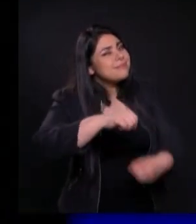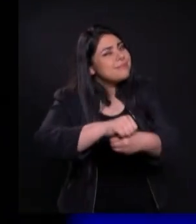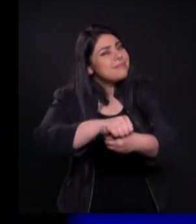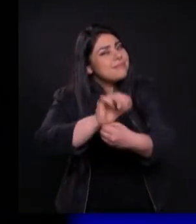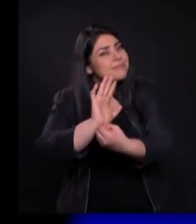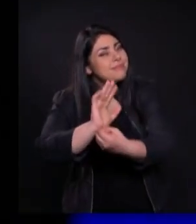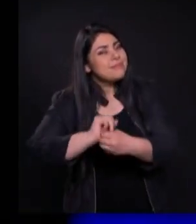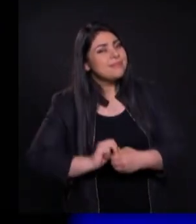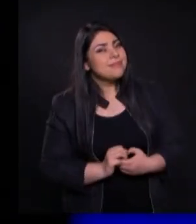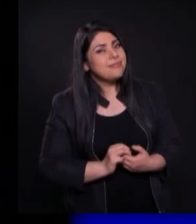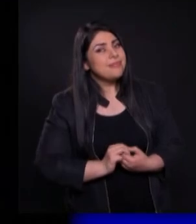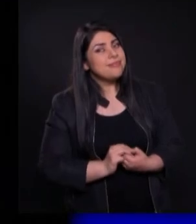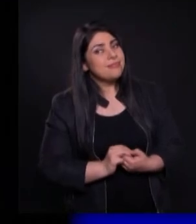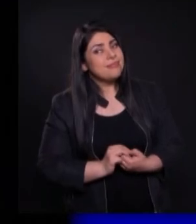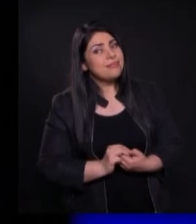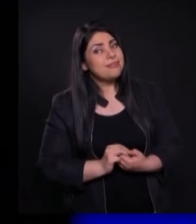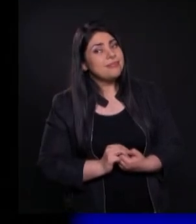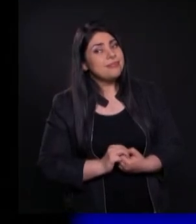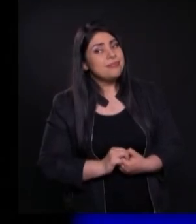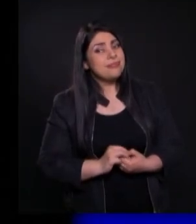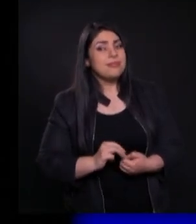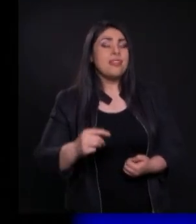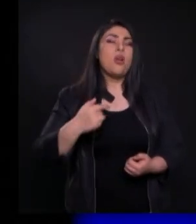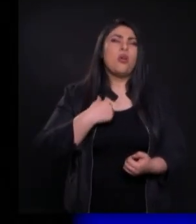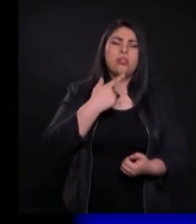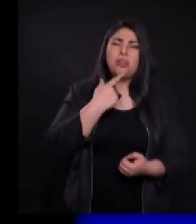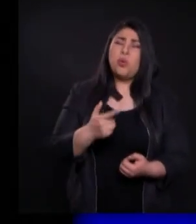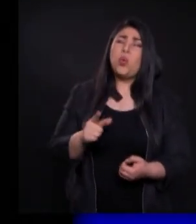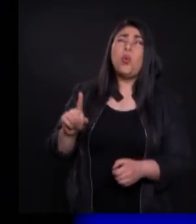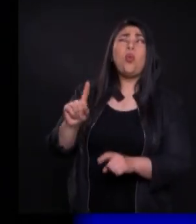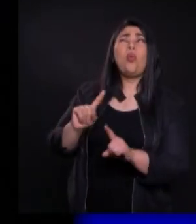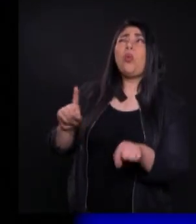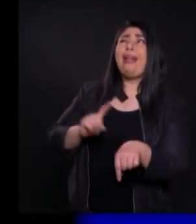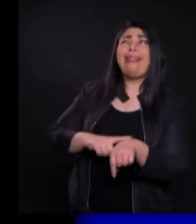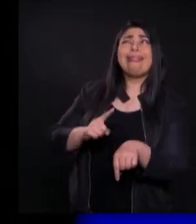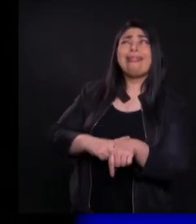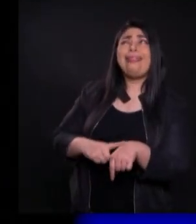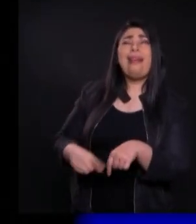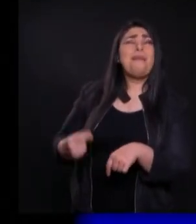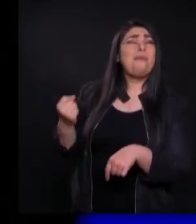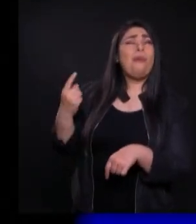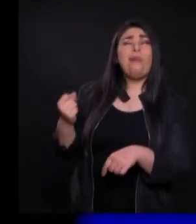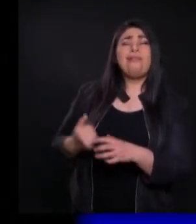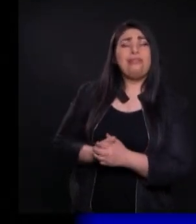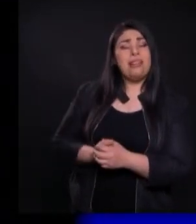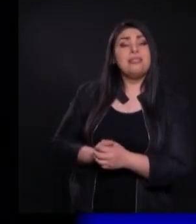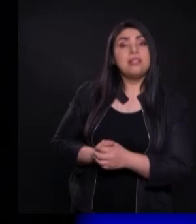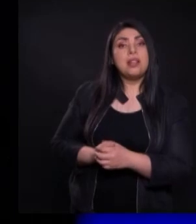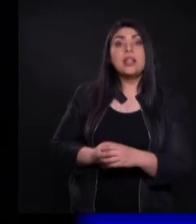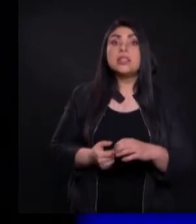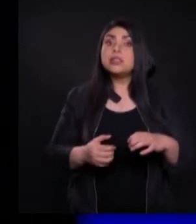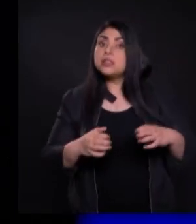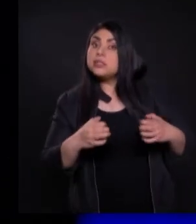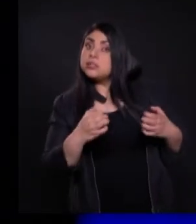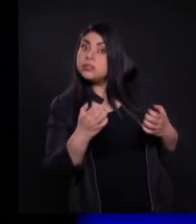Cuando nosotros Decimos El tiempo No me alcanza Debemos Invertir Eso que estamos Declarando